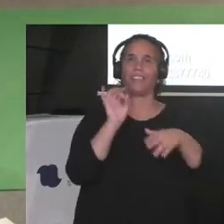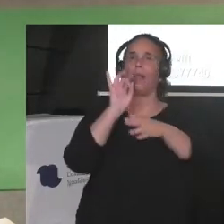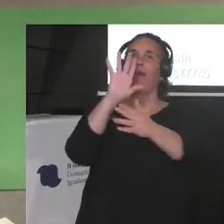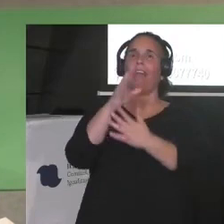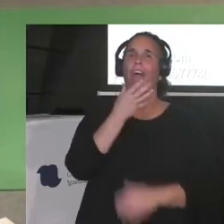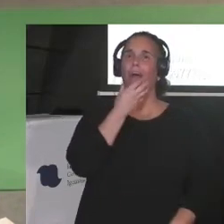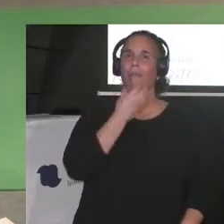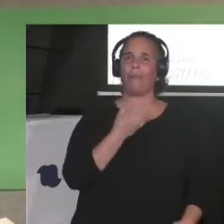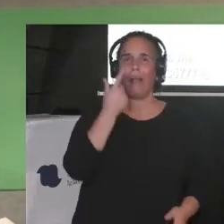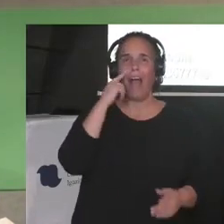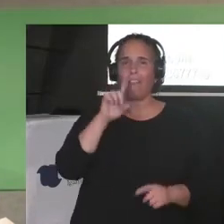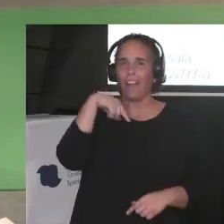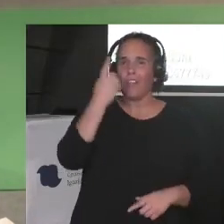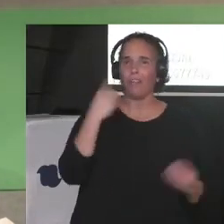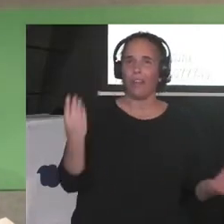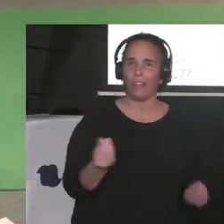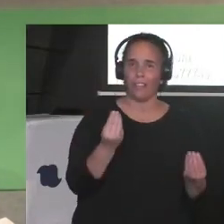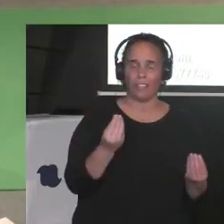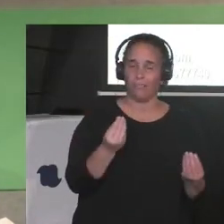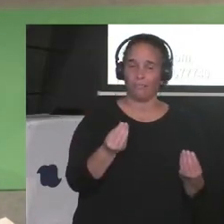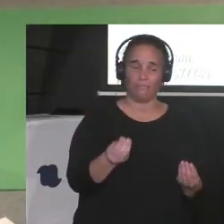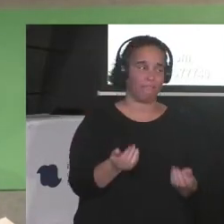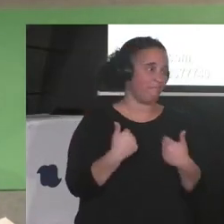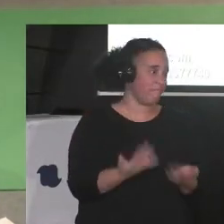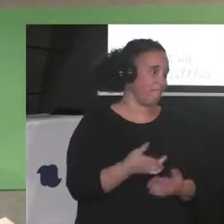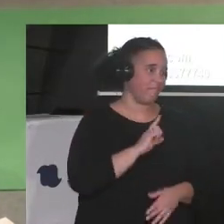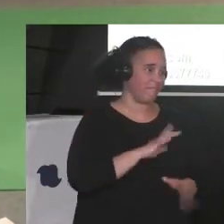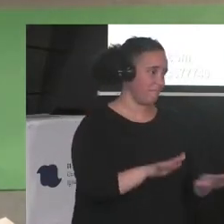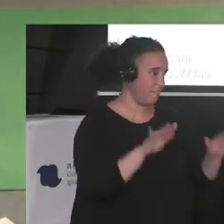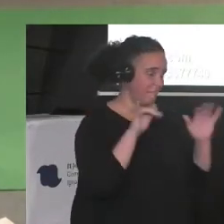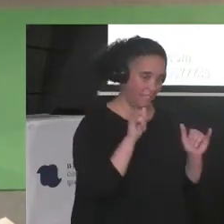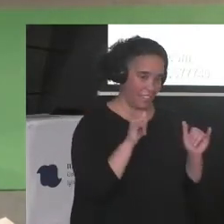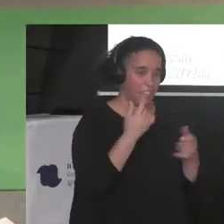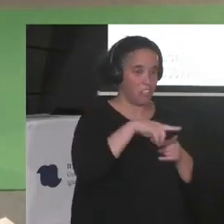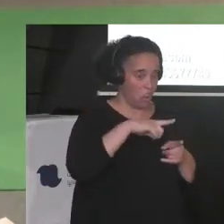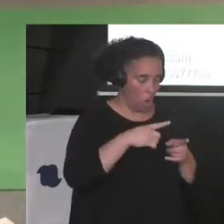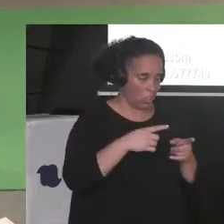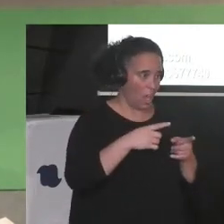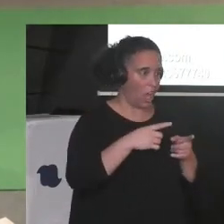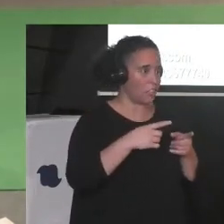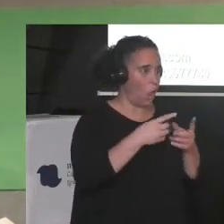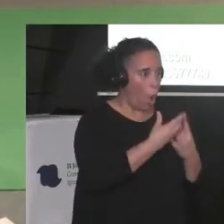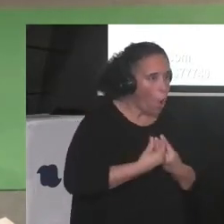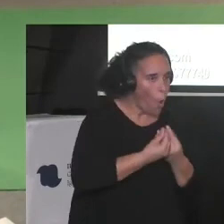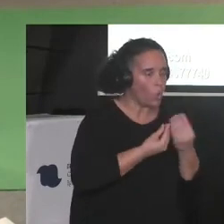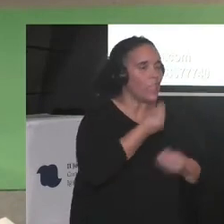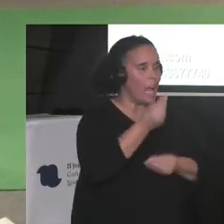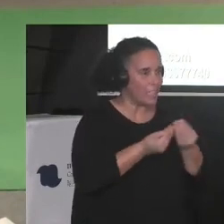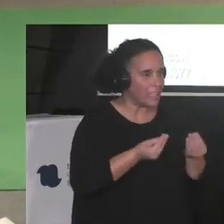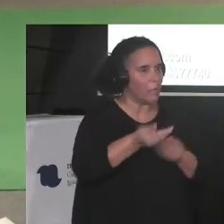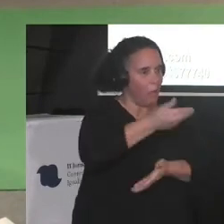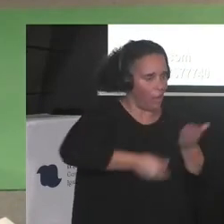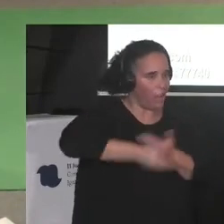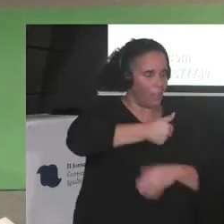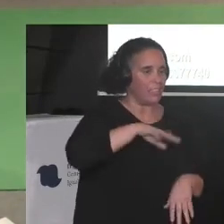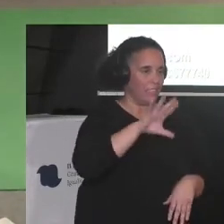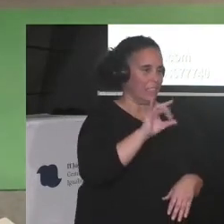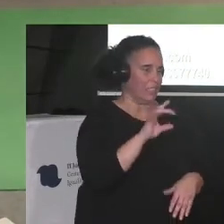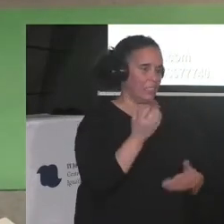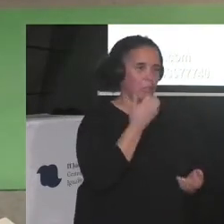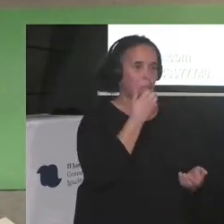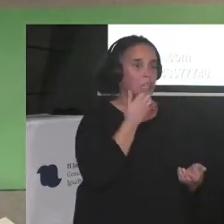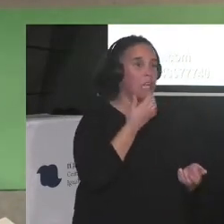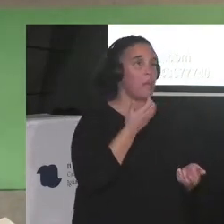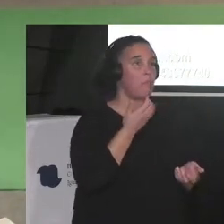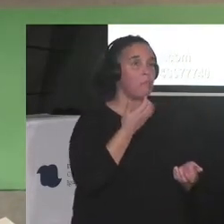Hicimos cosas. Hicimos cosas, sí, claro que hicimos cosas juntas. La respuesta a la última ola de igualdad en